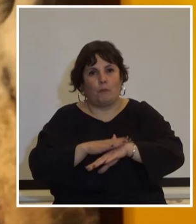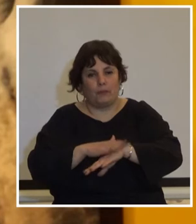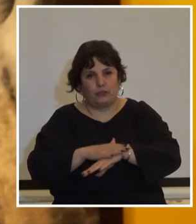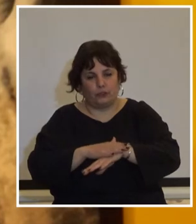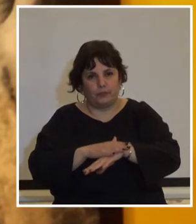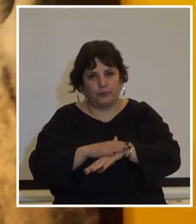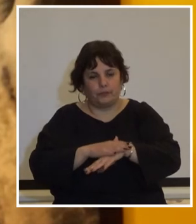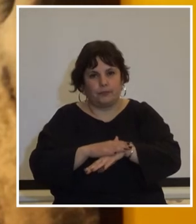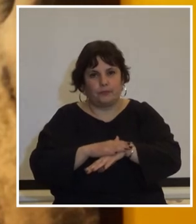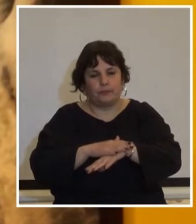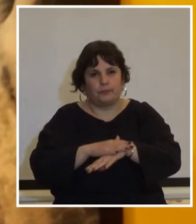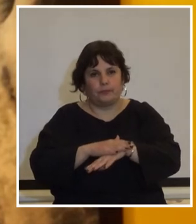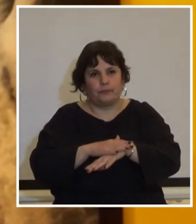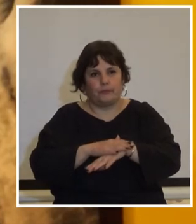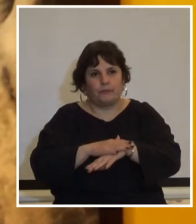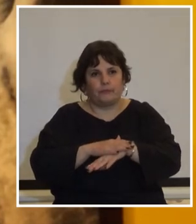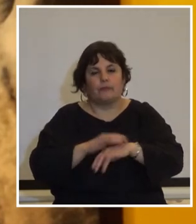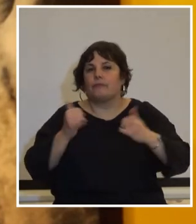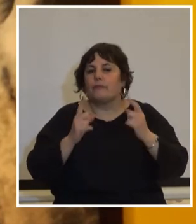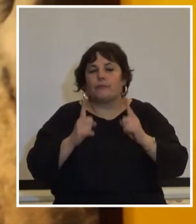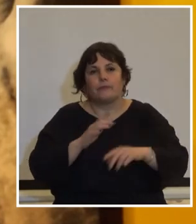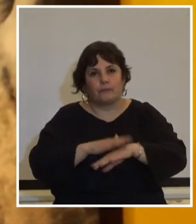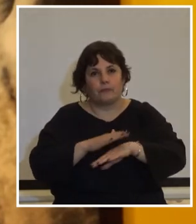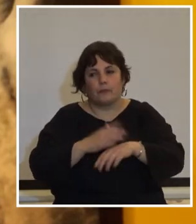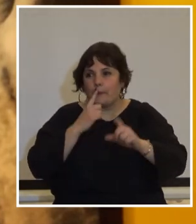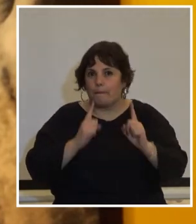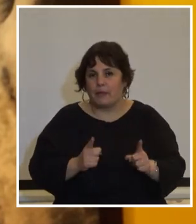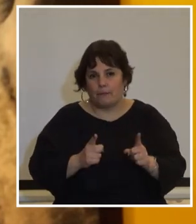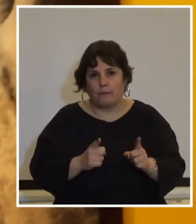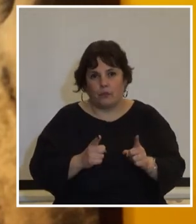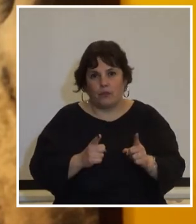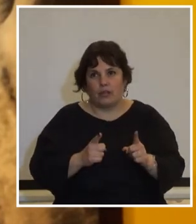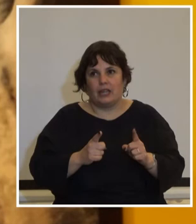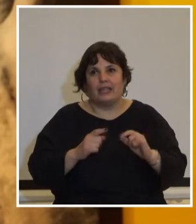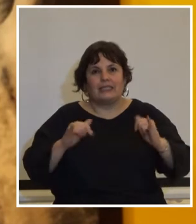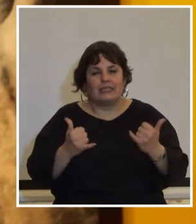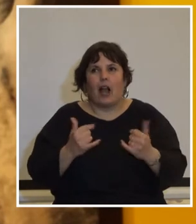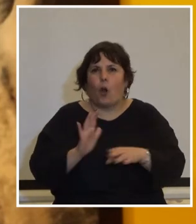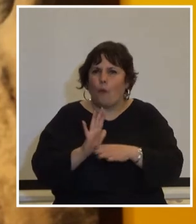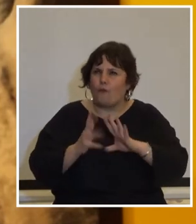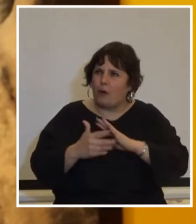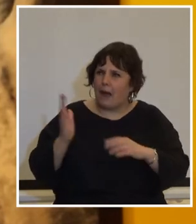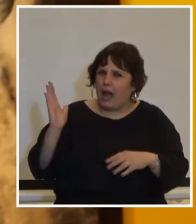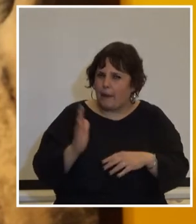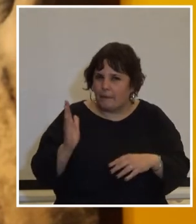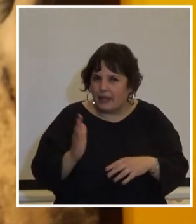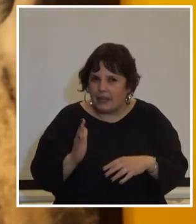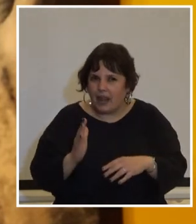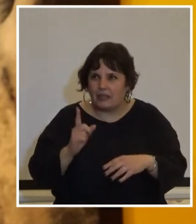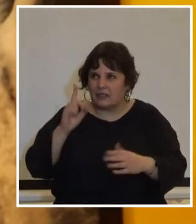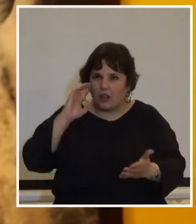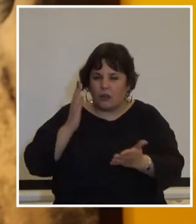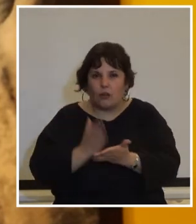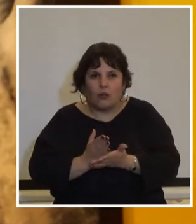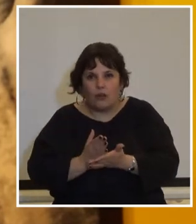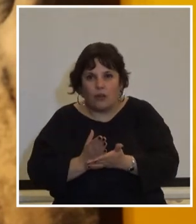decrete desde el momento mismo en que la amenaza de ante el golpe de